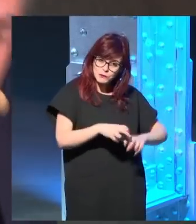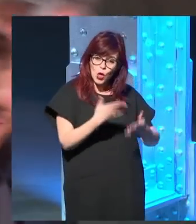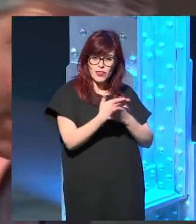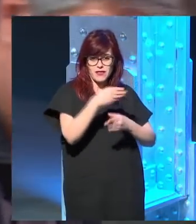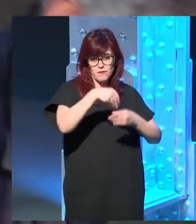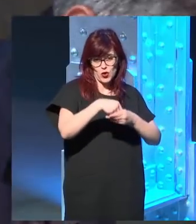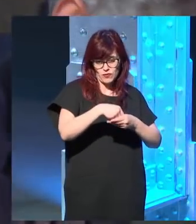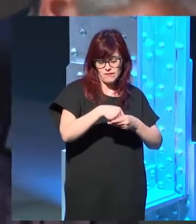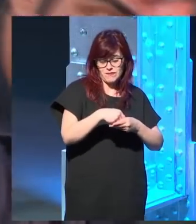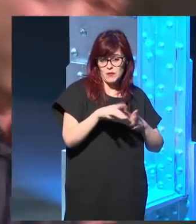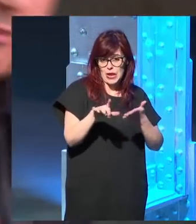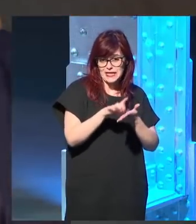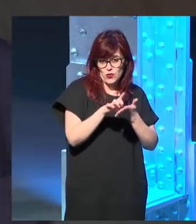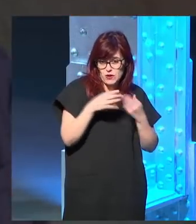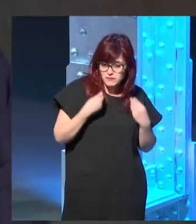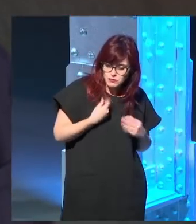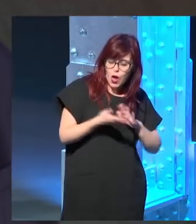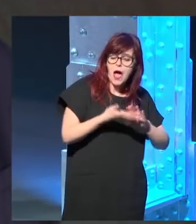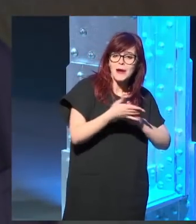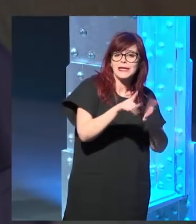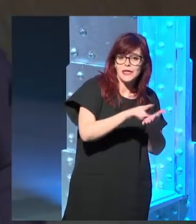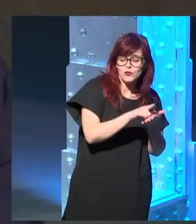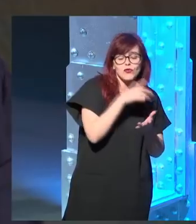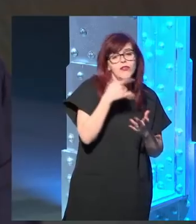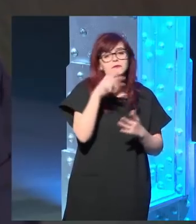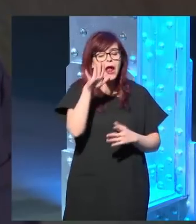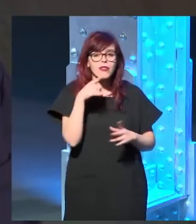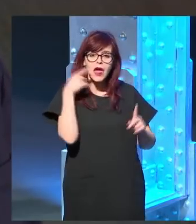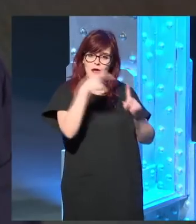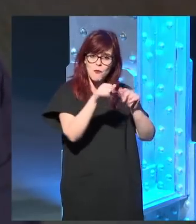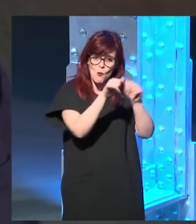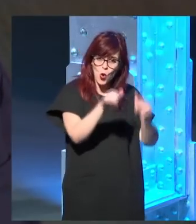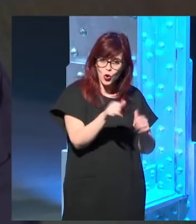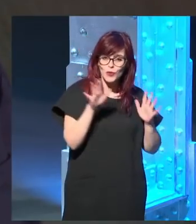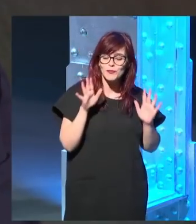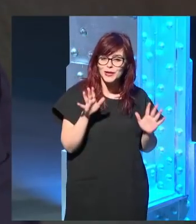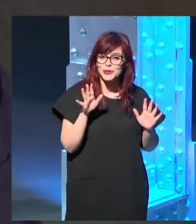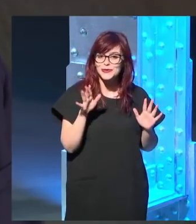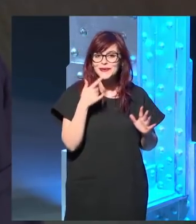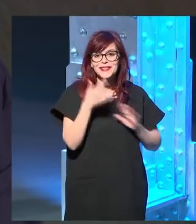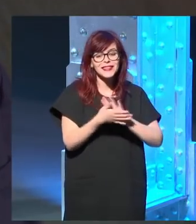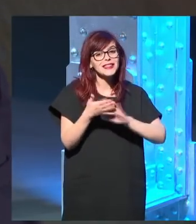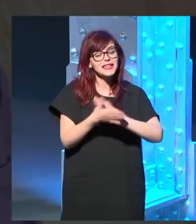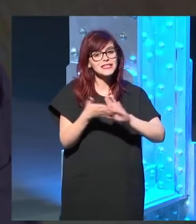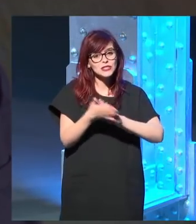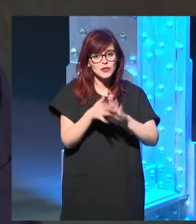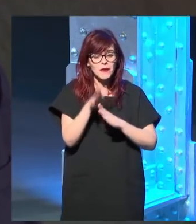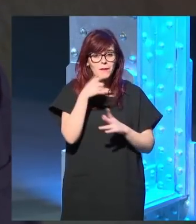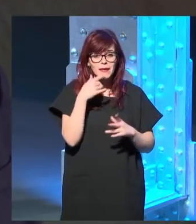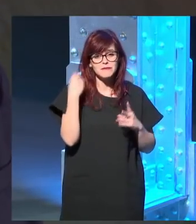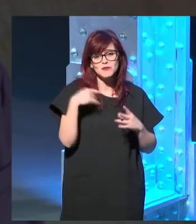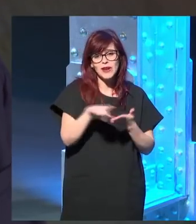que siempre has dicho que es una referencia para ti, sin embargo, también has dicho que no te gusta la